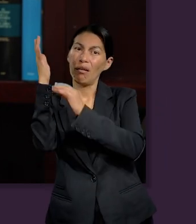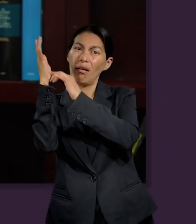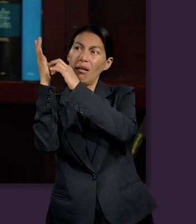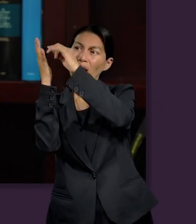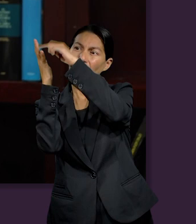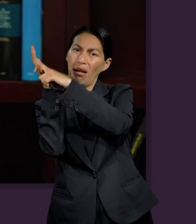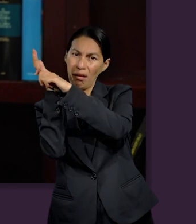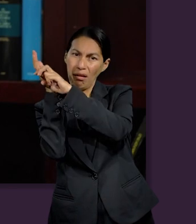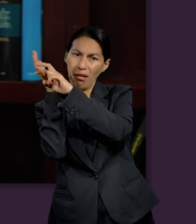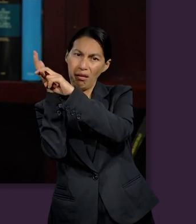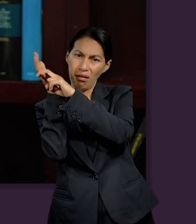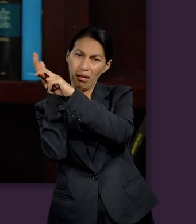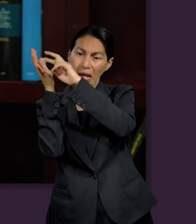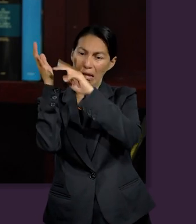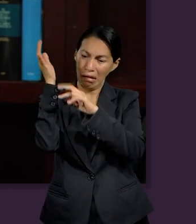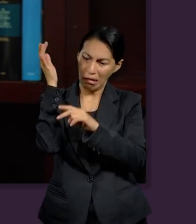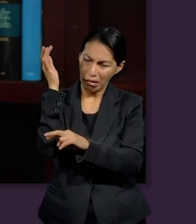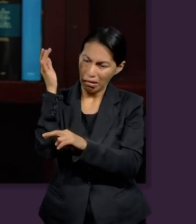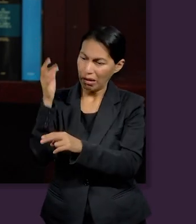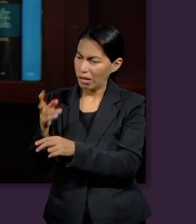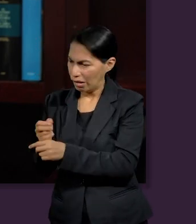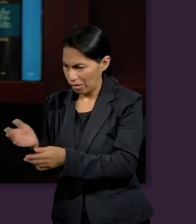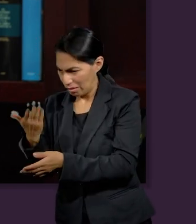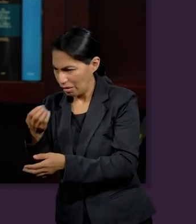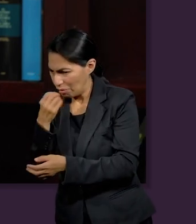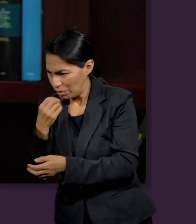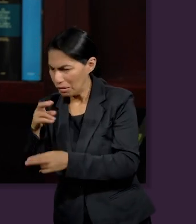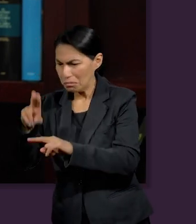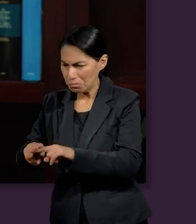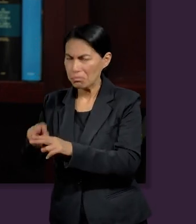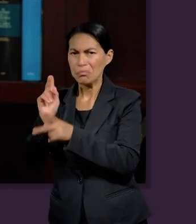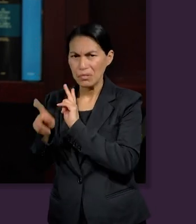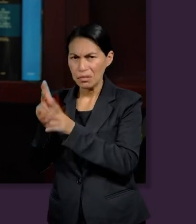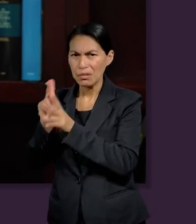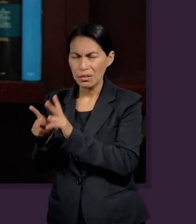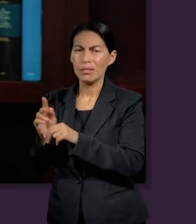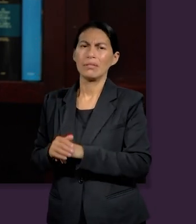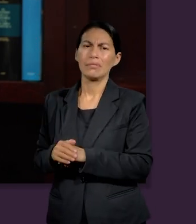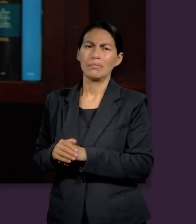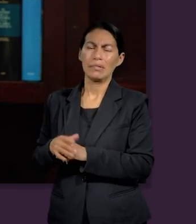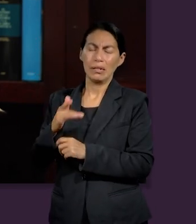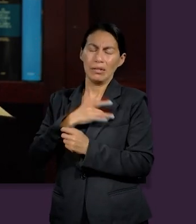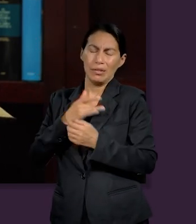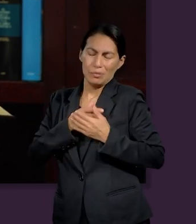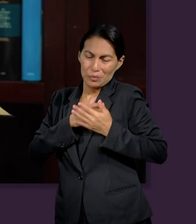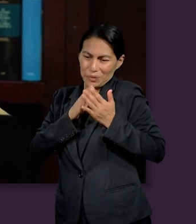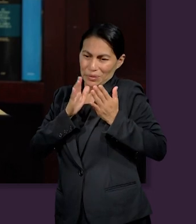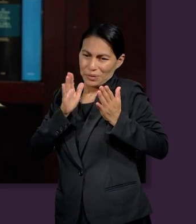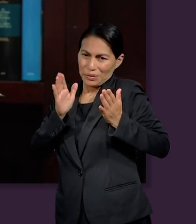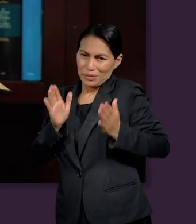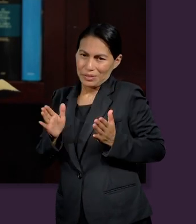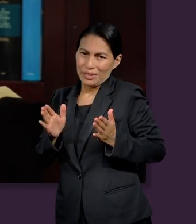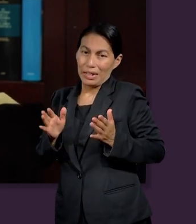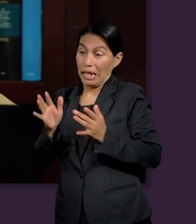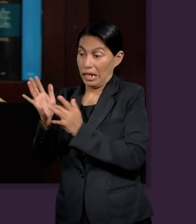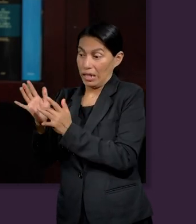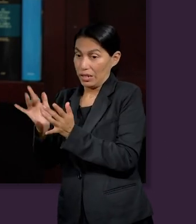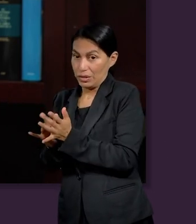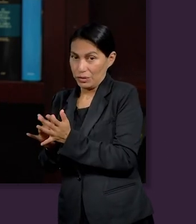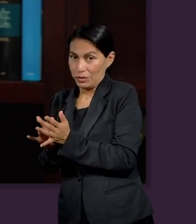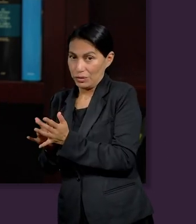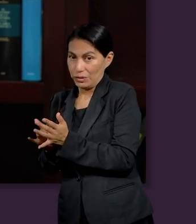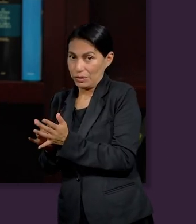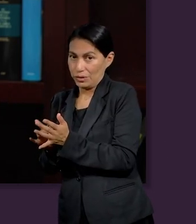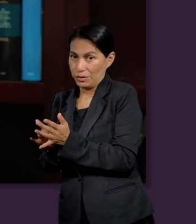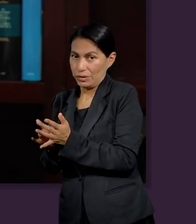saqueo porque saqueo no solo bajó del árbol sino que invitó a Jesús a comer y allí se sentó a